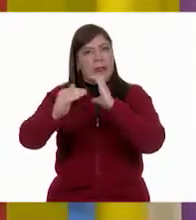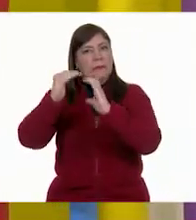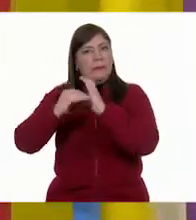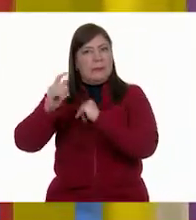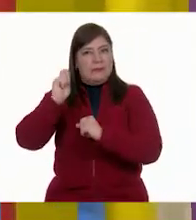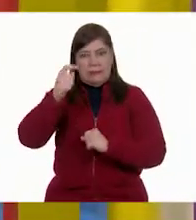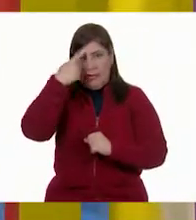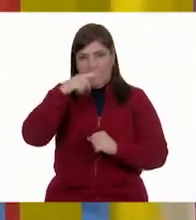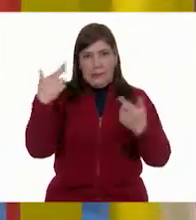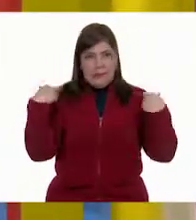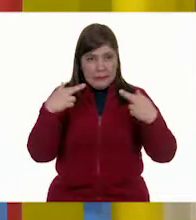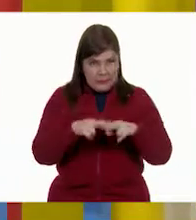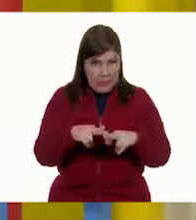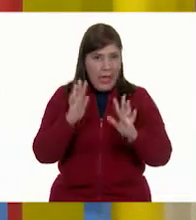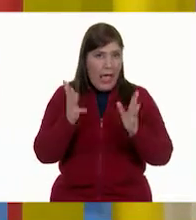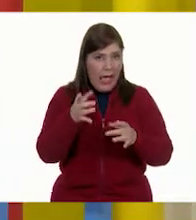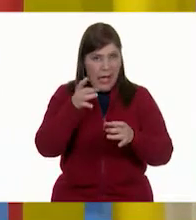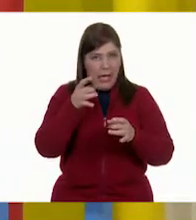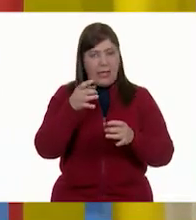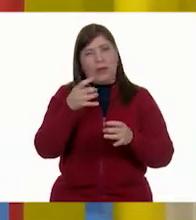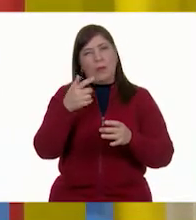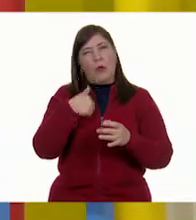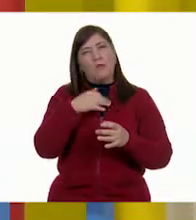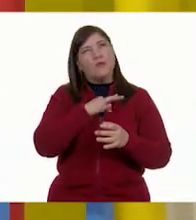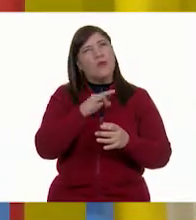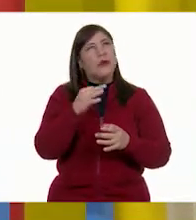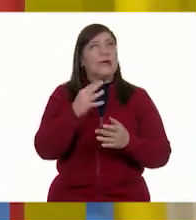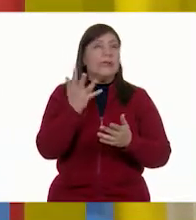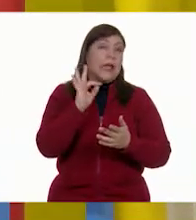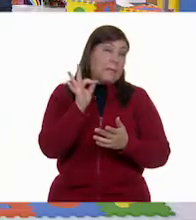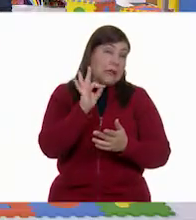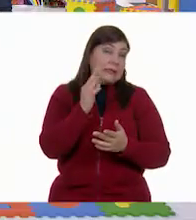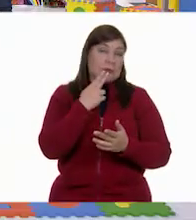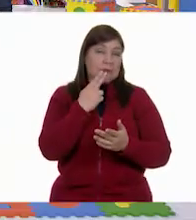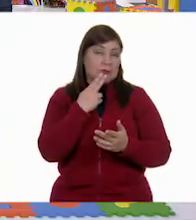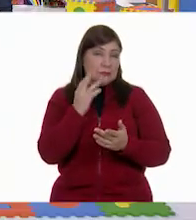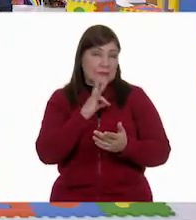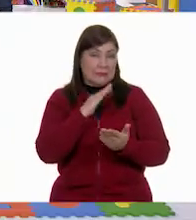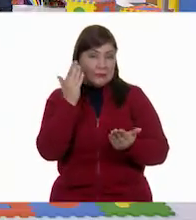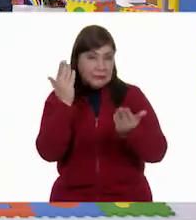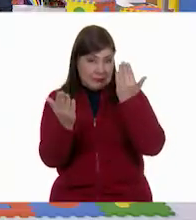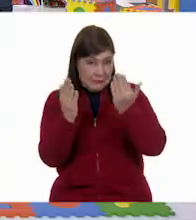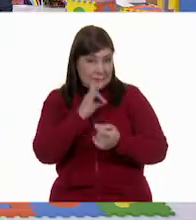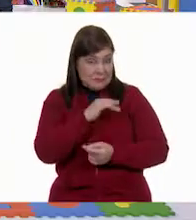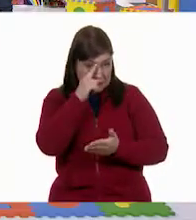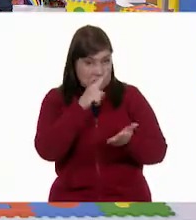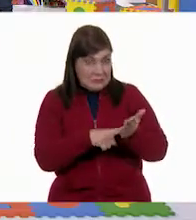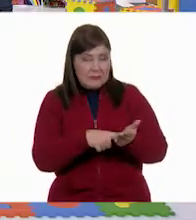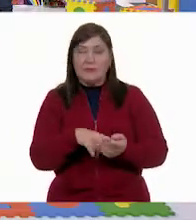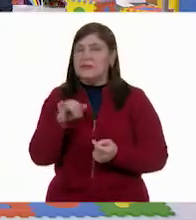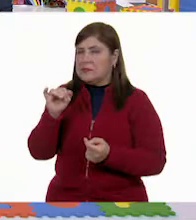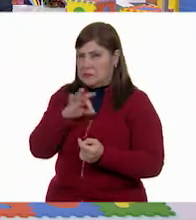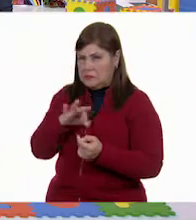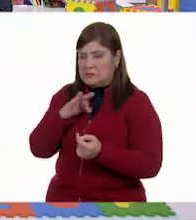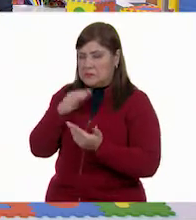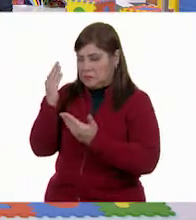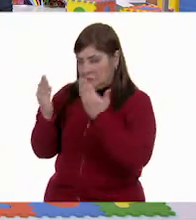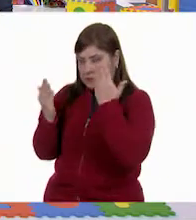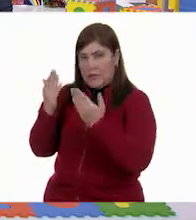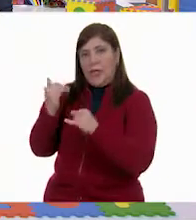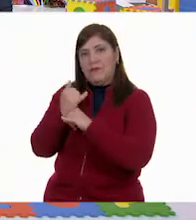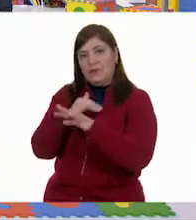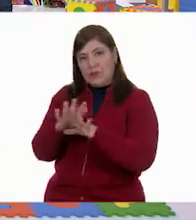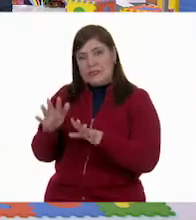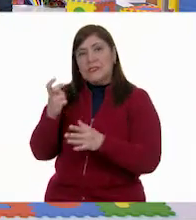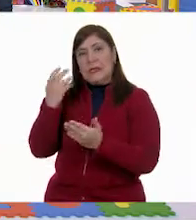barra. Y por eso, ¿podríamos comparar dos? ¿Crees que podríamos compararlas? Sí. Sí se puede, ¿verdad? Para ver la información.